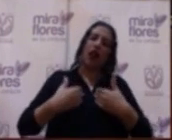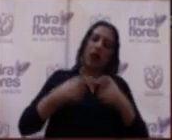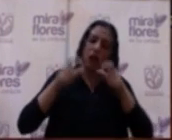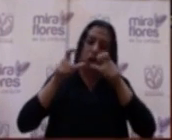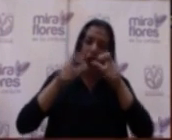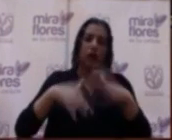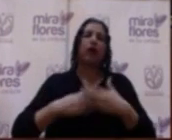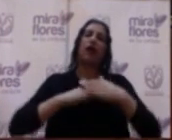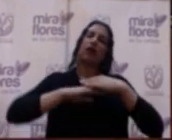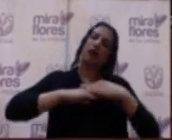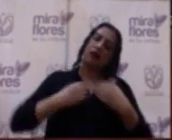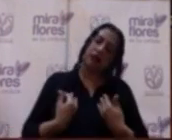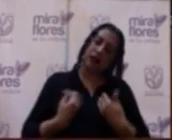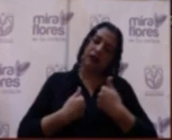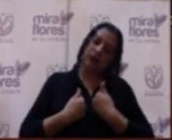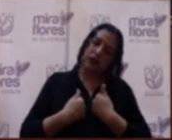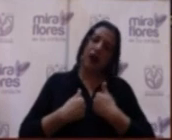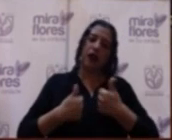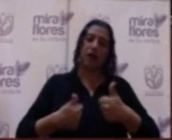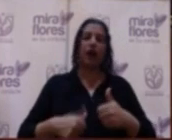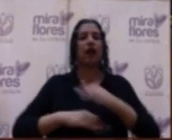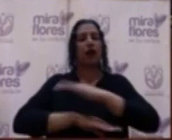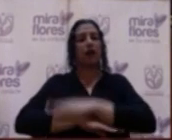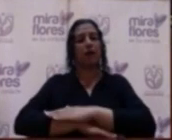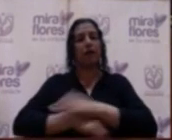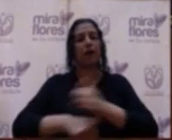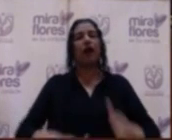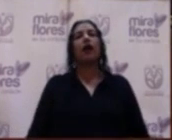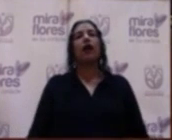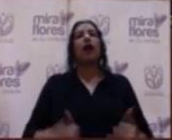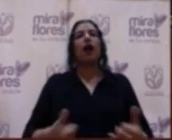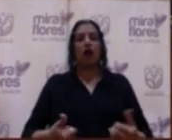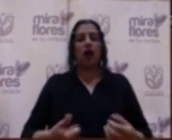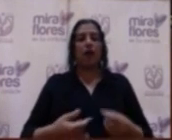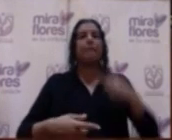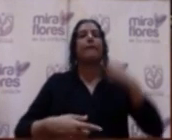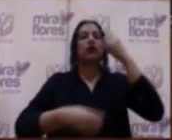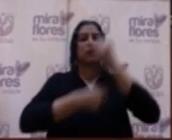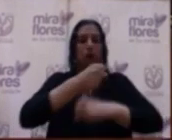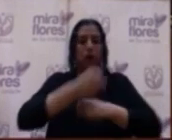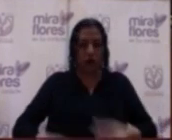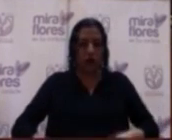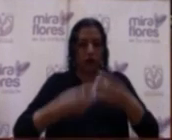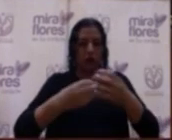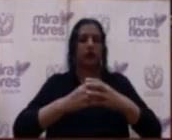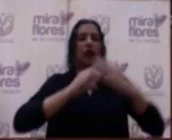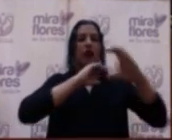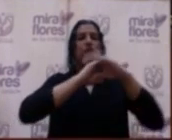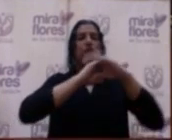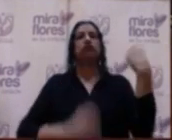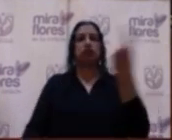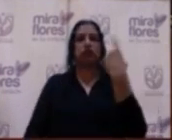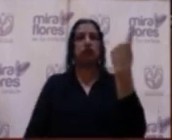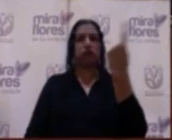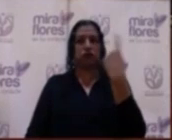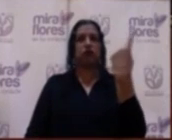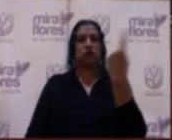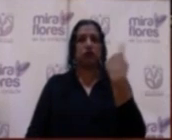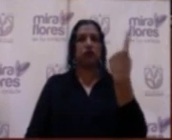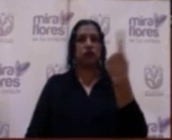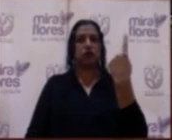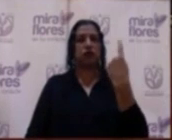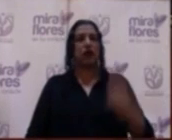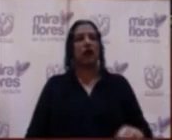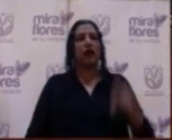adecuadamente. Ahora le vamos a dar a partir del próximo año la ambulancia que es una necesidad para atender